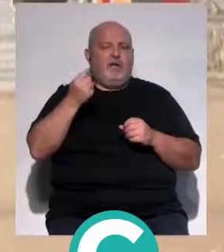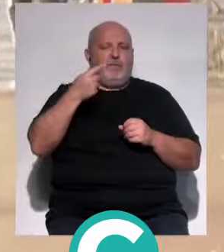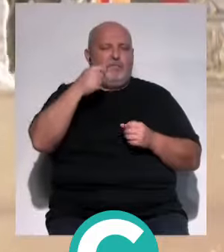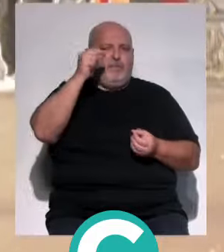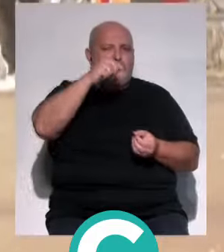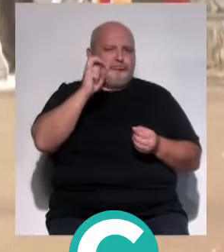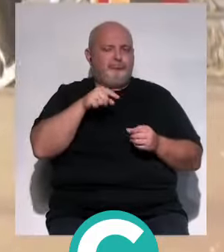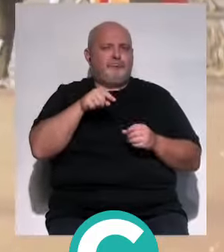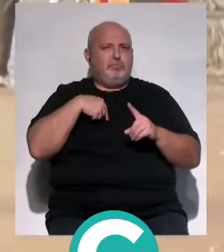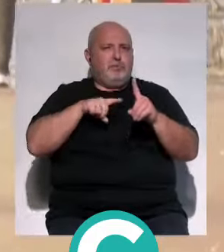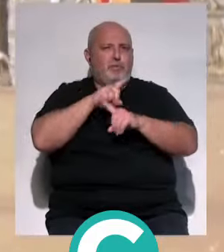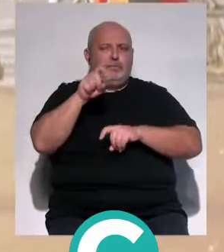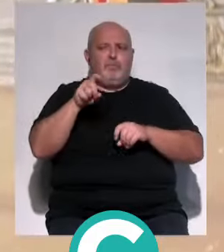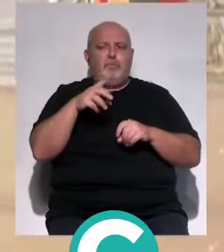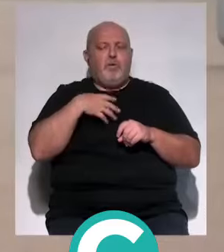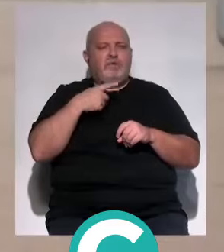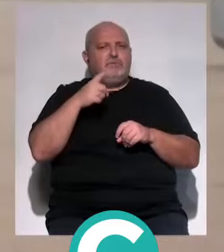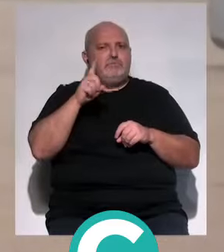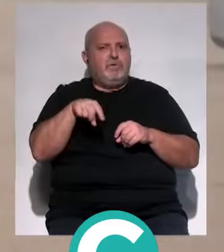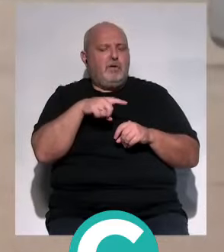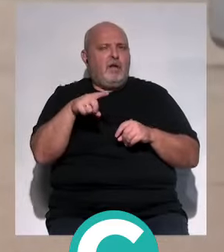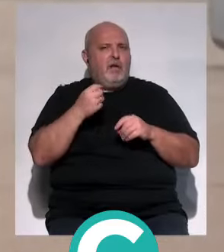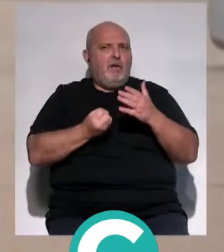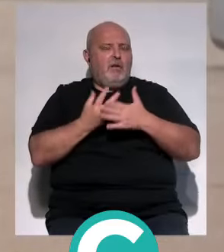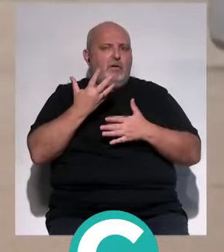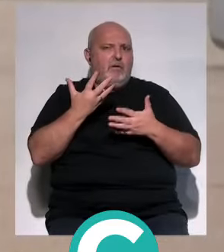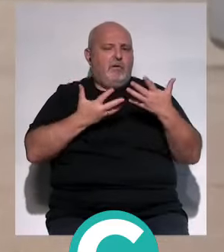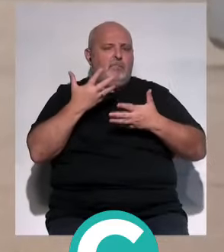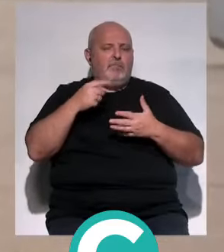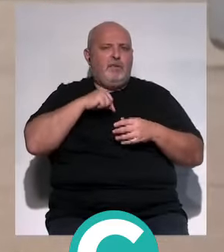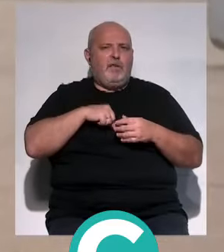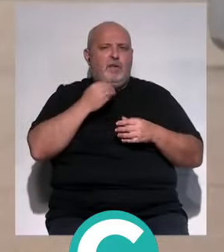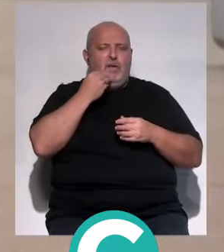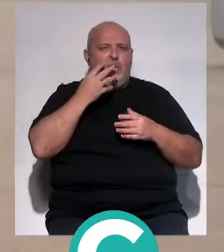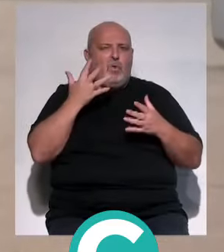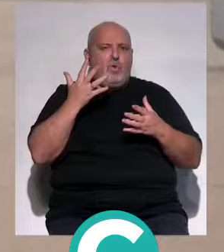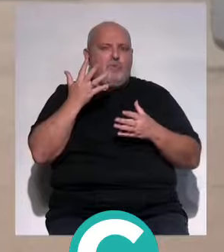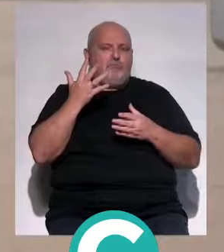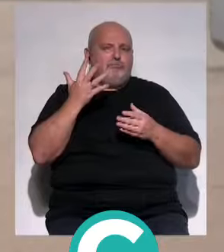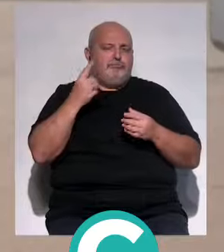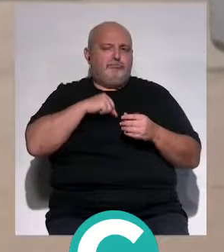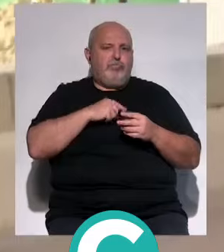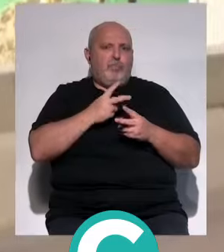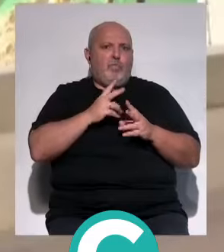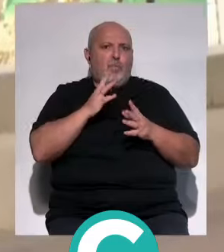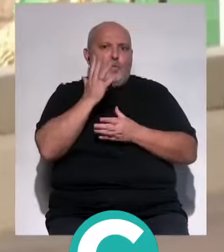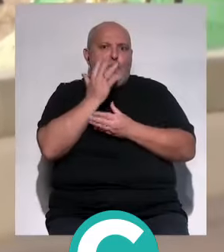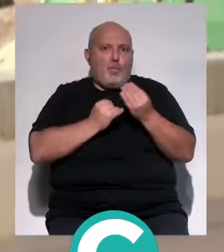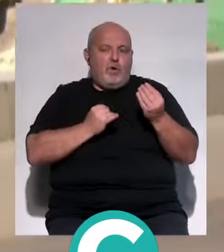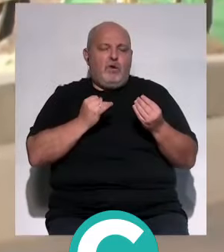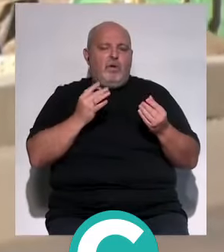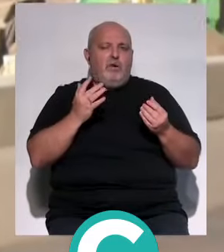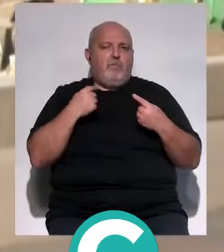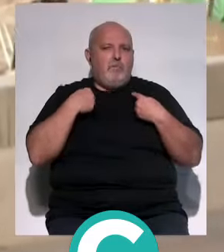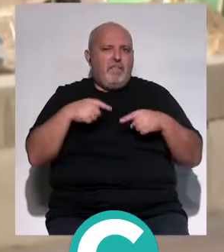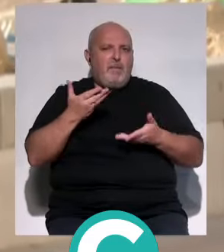oncológicos, ¿pueden tener tendencia a sufrir desnutrición? ¿Qué precauciones deben seguir en ese